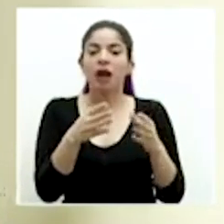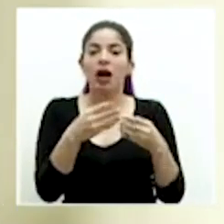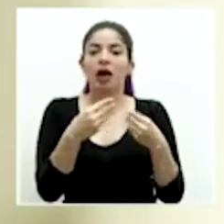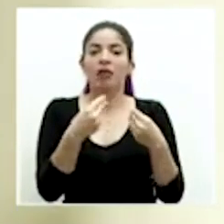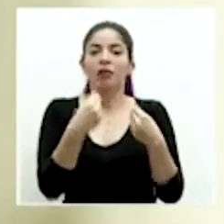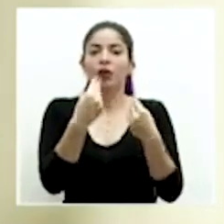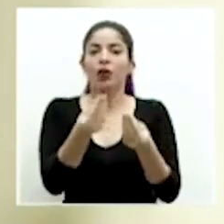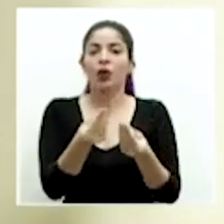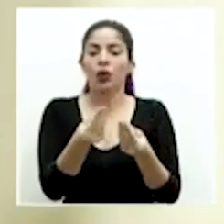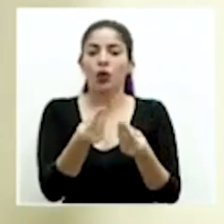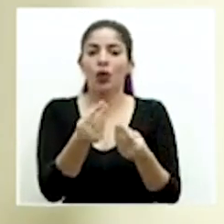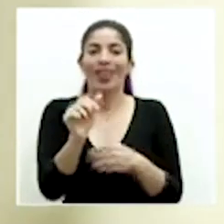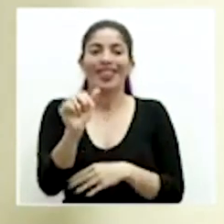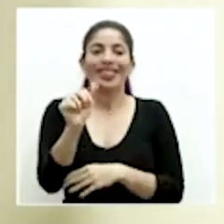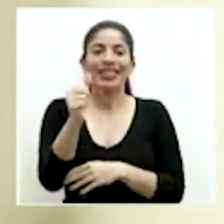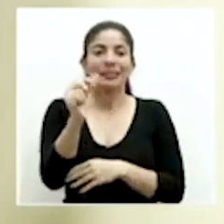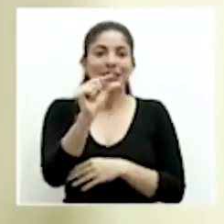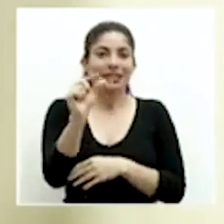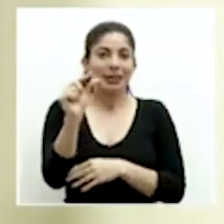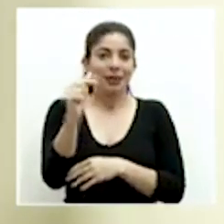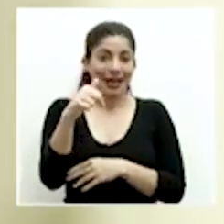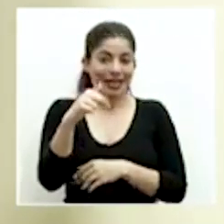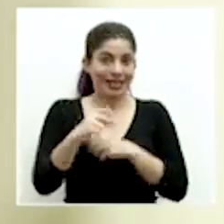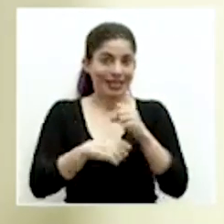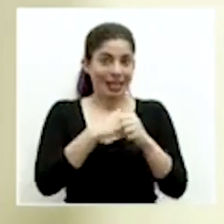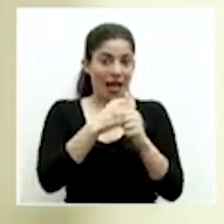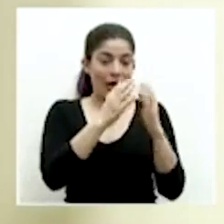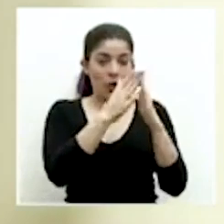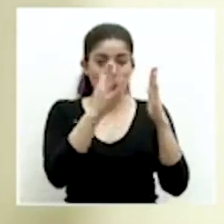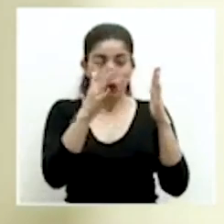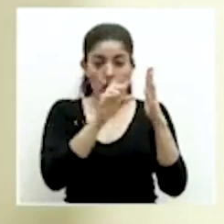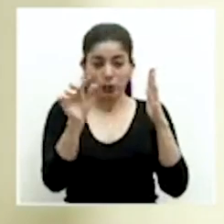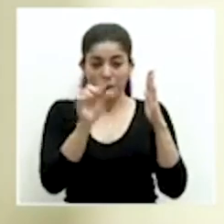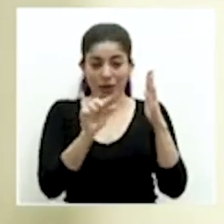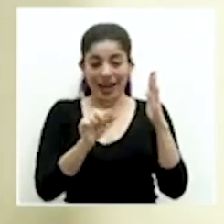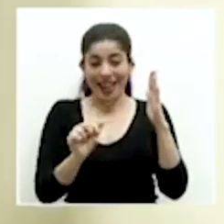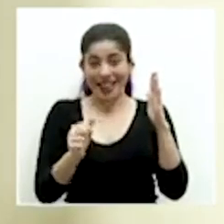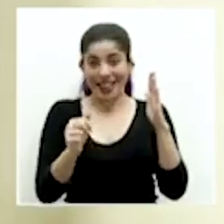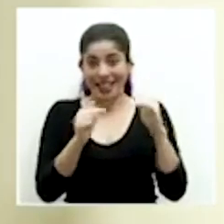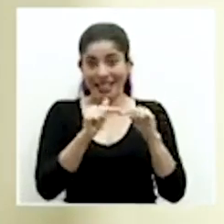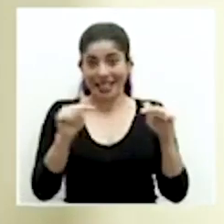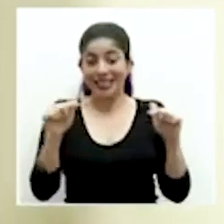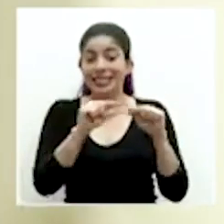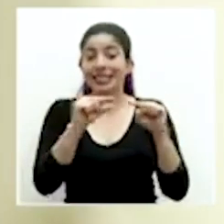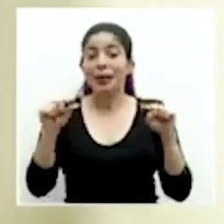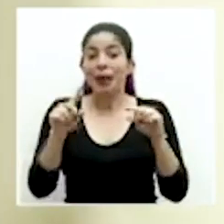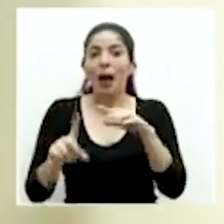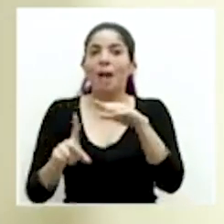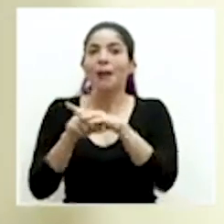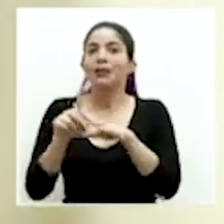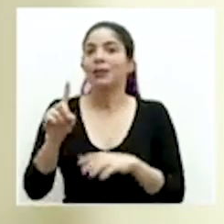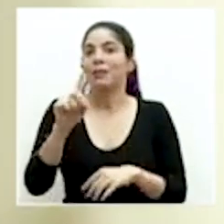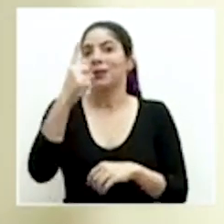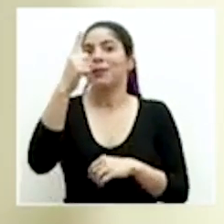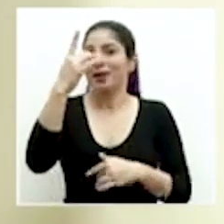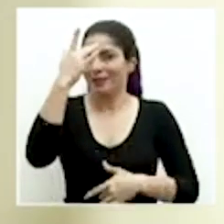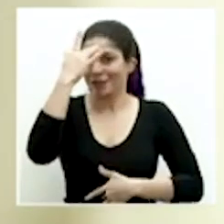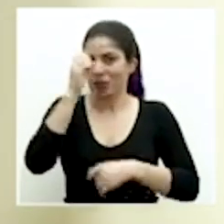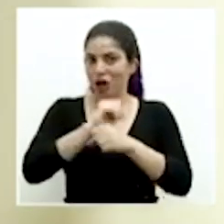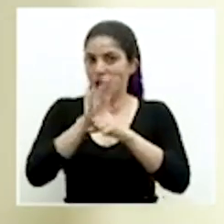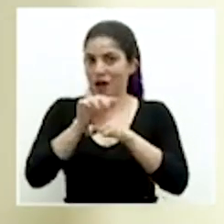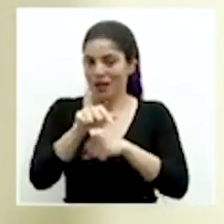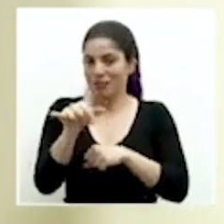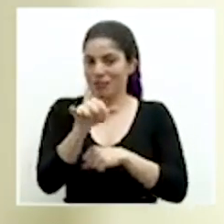la décima semana de este año, que fue la semana que diagnosticamos el primer caso COVID-19,